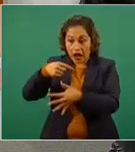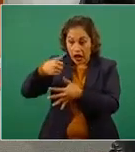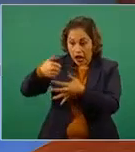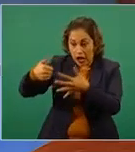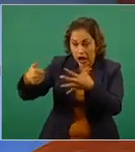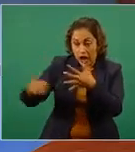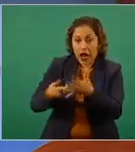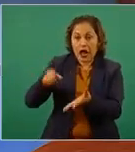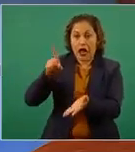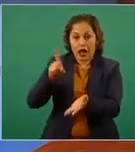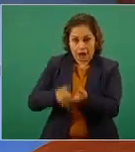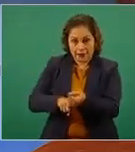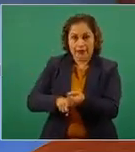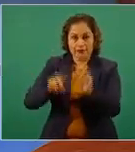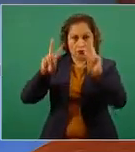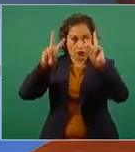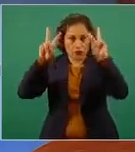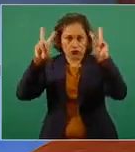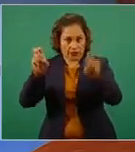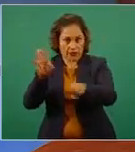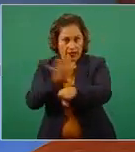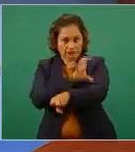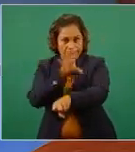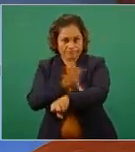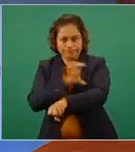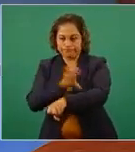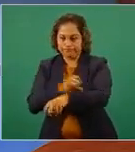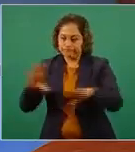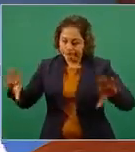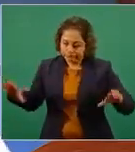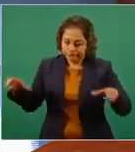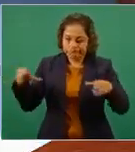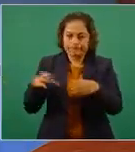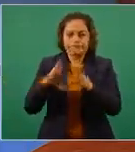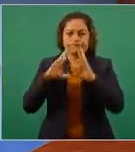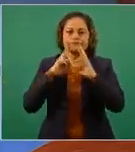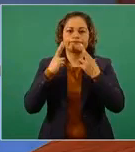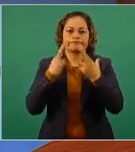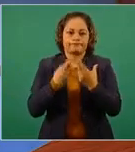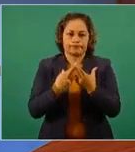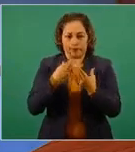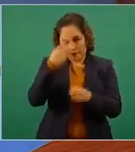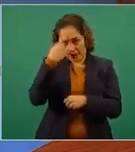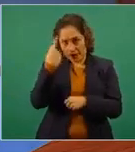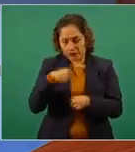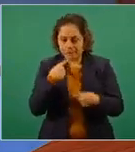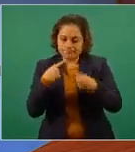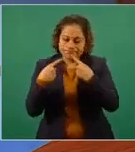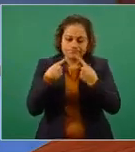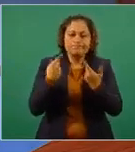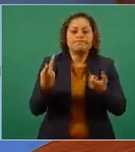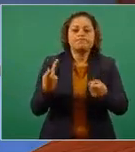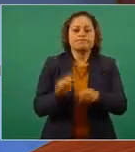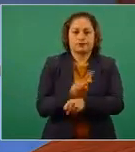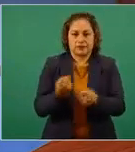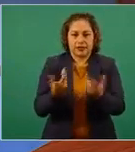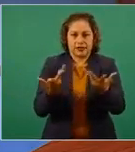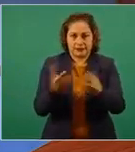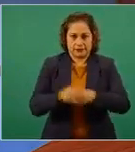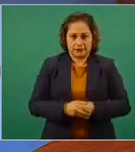integrantes de la industria eléctrica y también CFE Transmisión. El mismo, en la siguiente, el mismo día